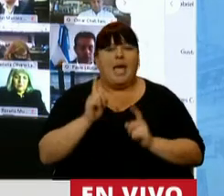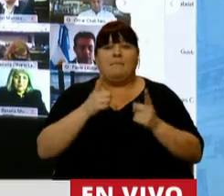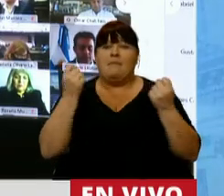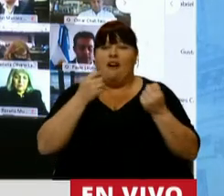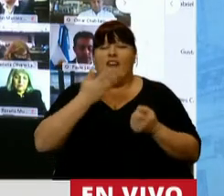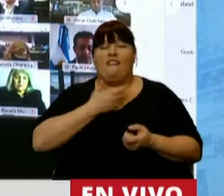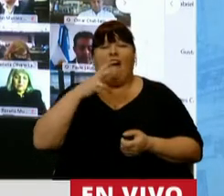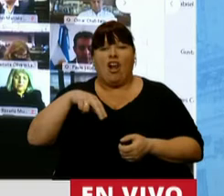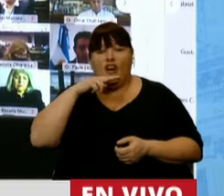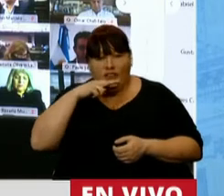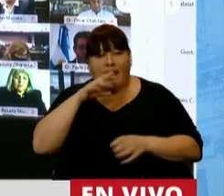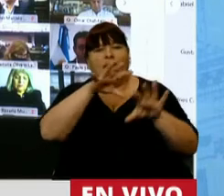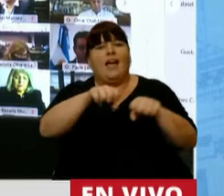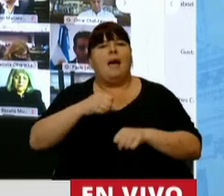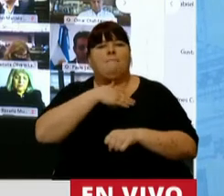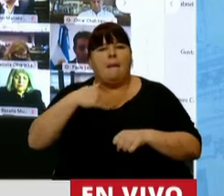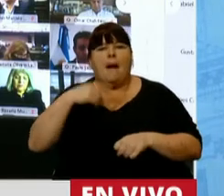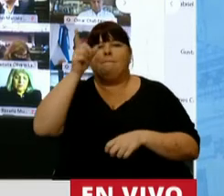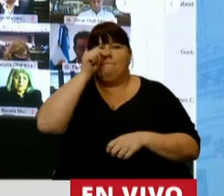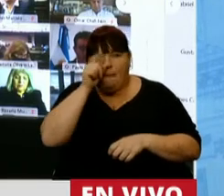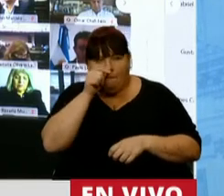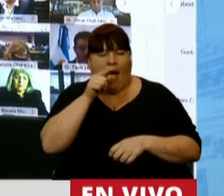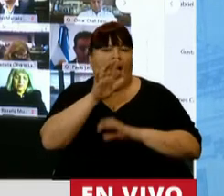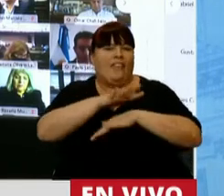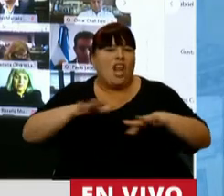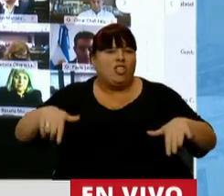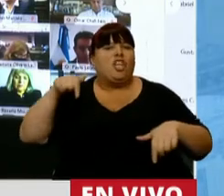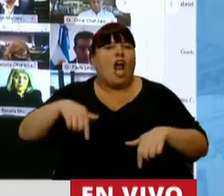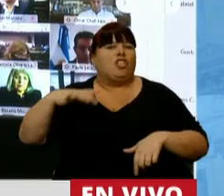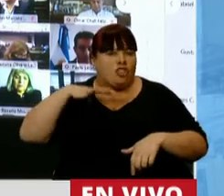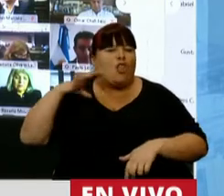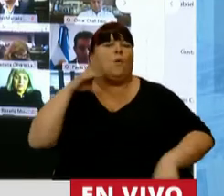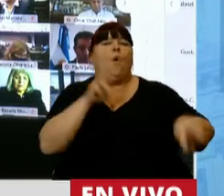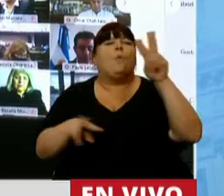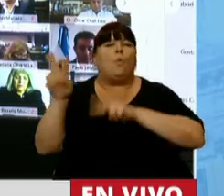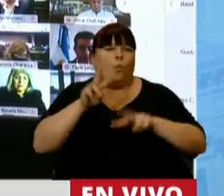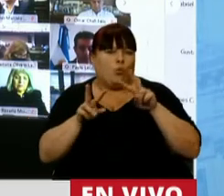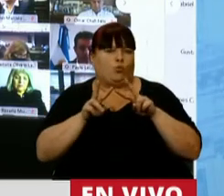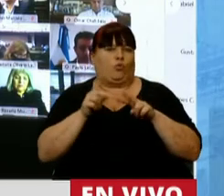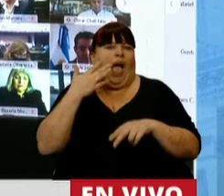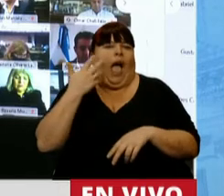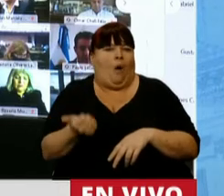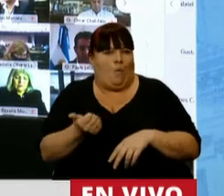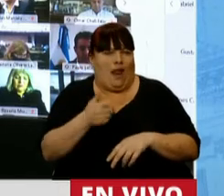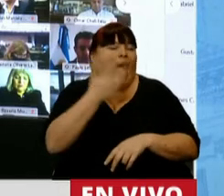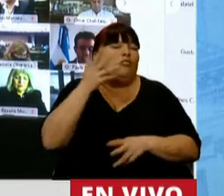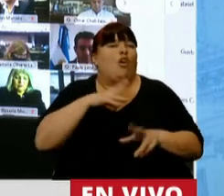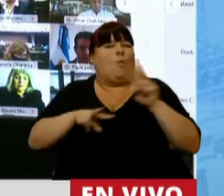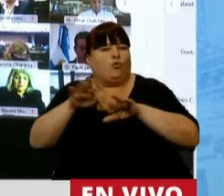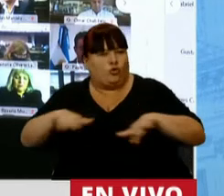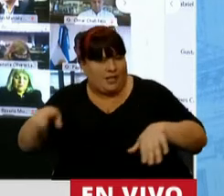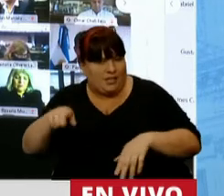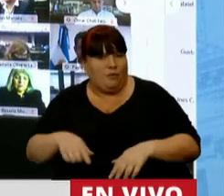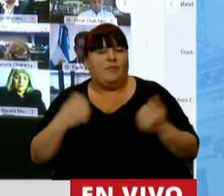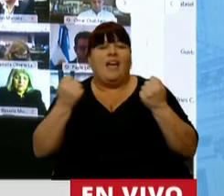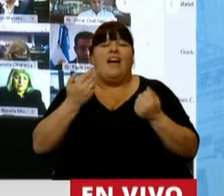falconverde se llevaron a las mamás y a los papás de los chicos que todavía siguen buscando las abuelas. En